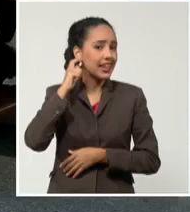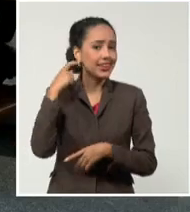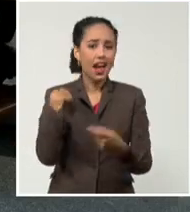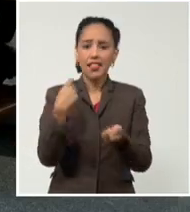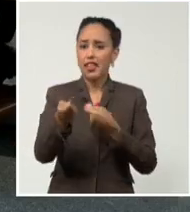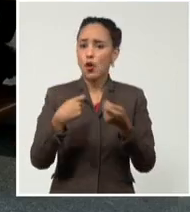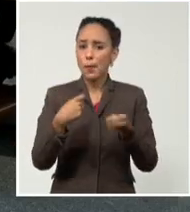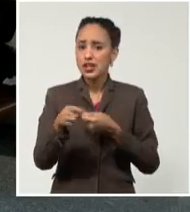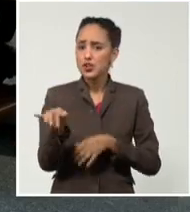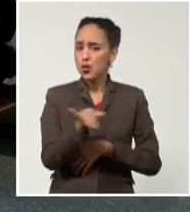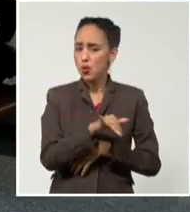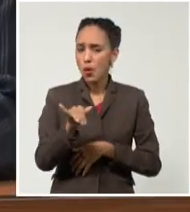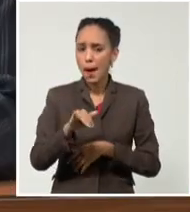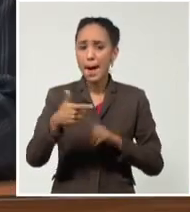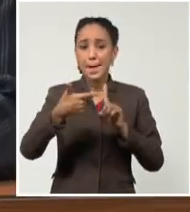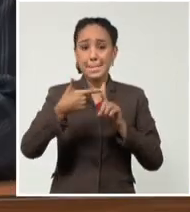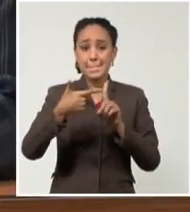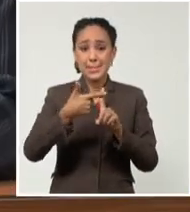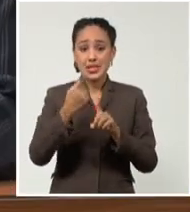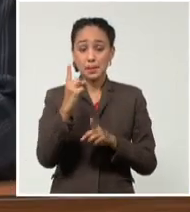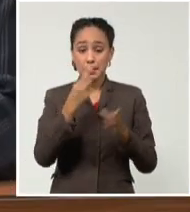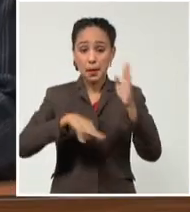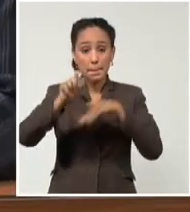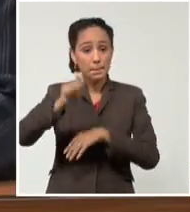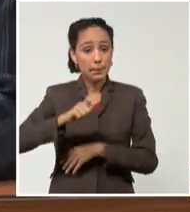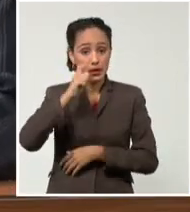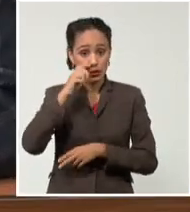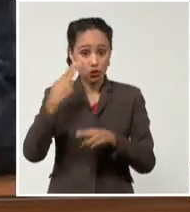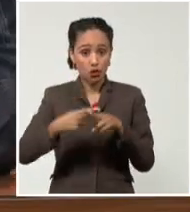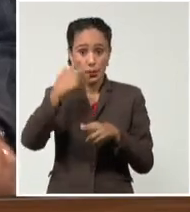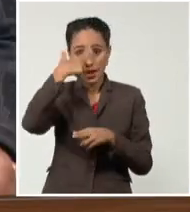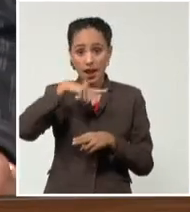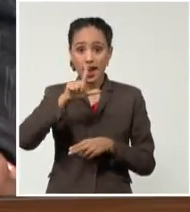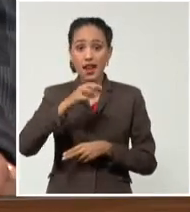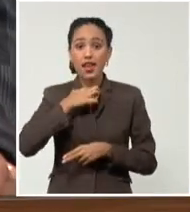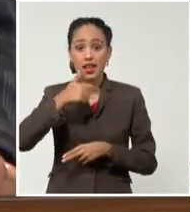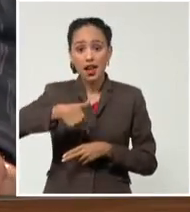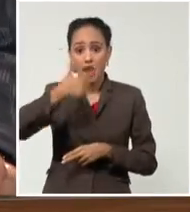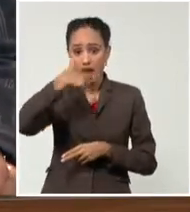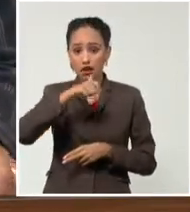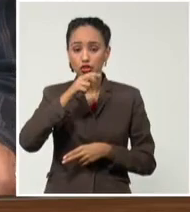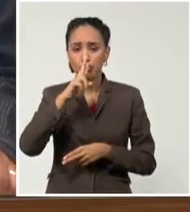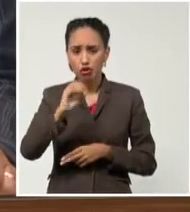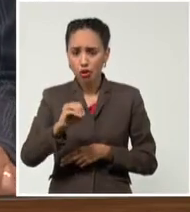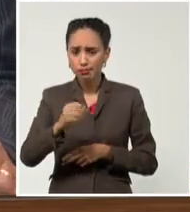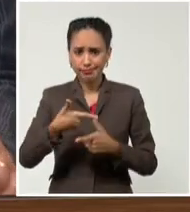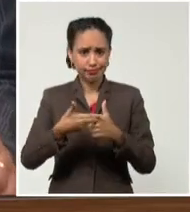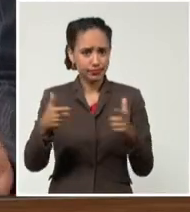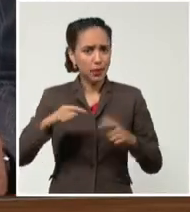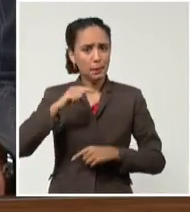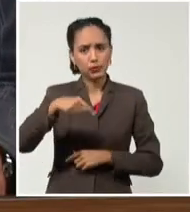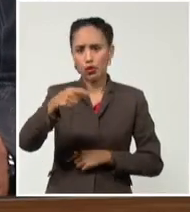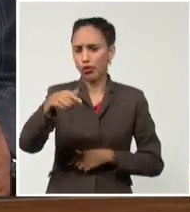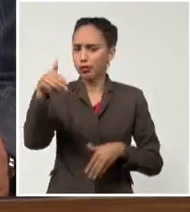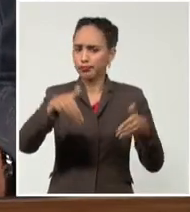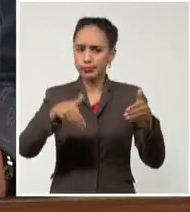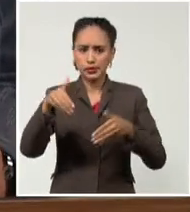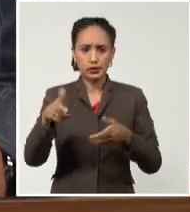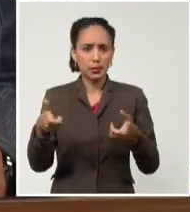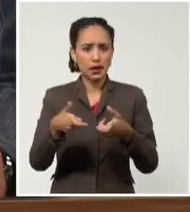compañeros, el viceprimer ministro Alejandro, que la mayoría participan de manera cotidiana en estas